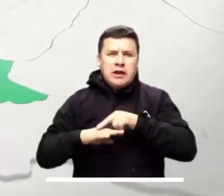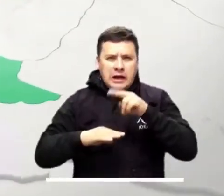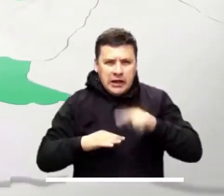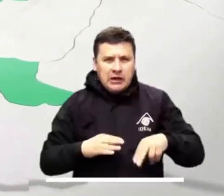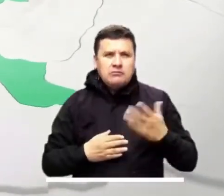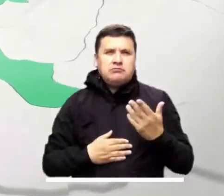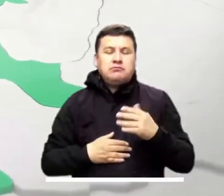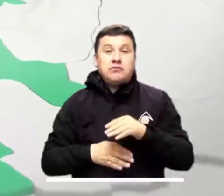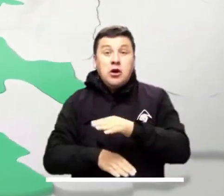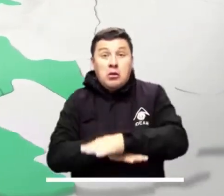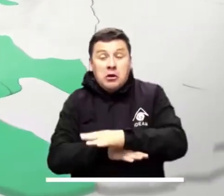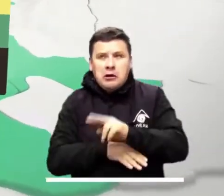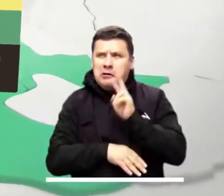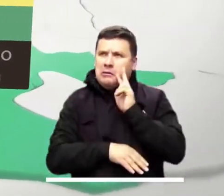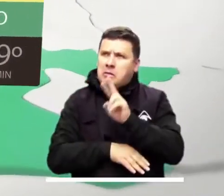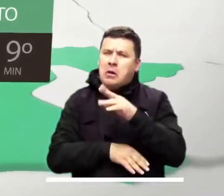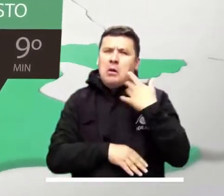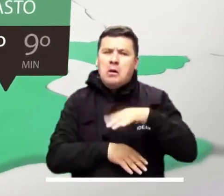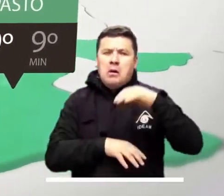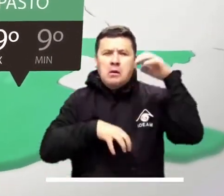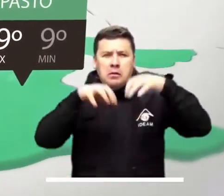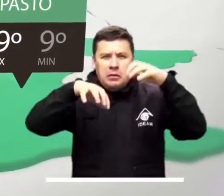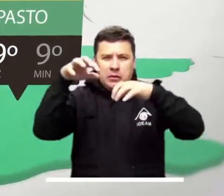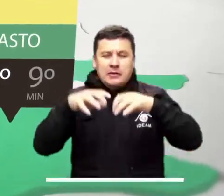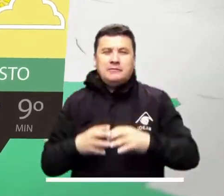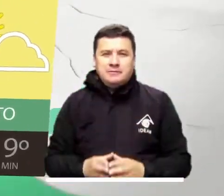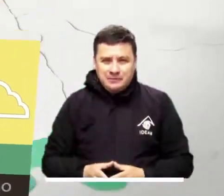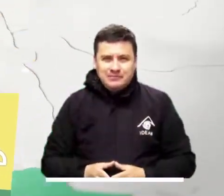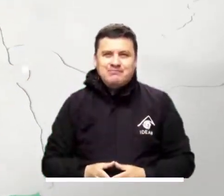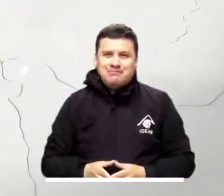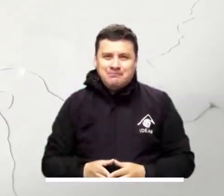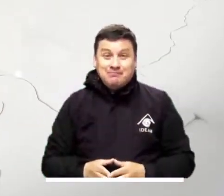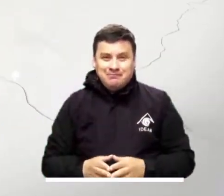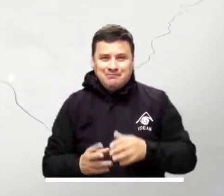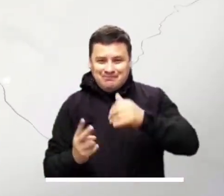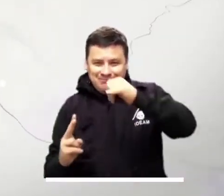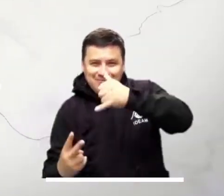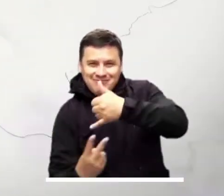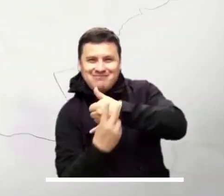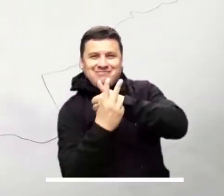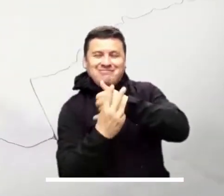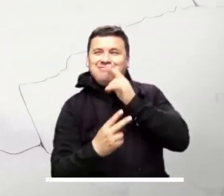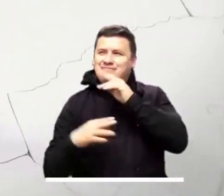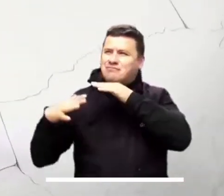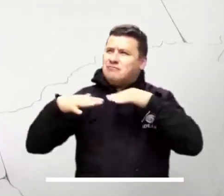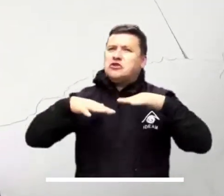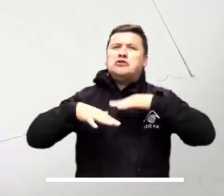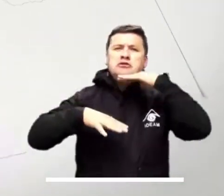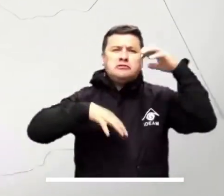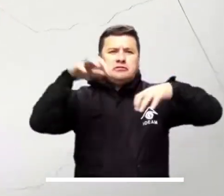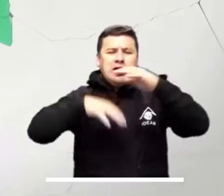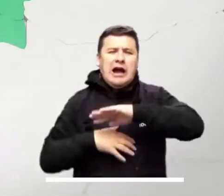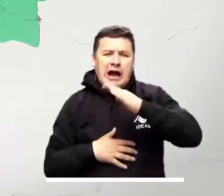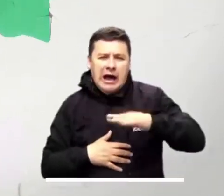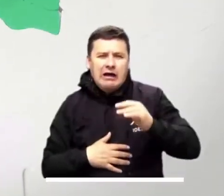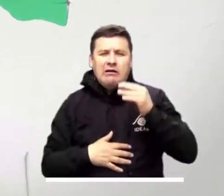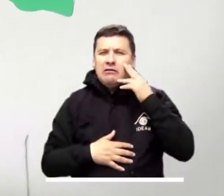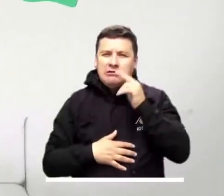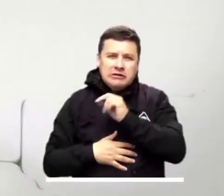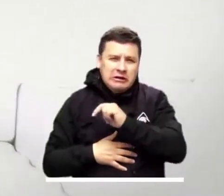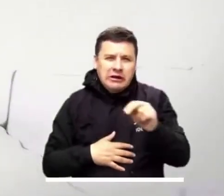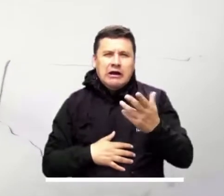precipitaciones acompañadas de algunas descargas eléctricas, mientras en Nariño al final de la tarde se prevén lluvias ligeras.